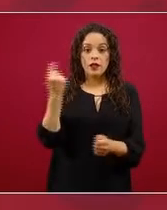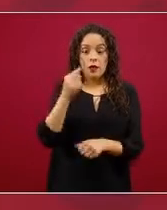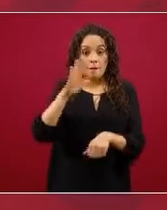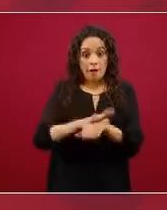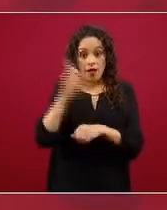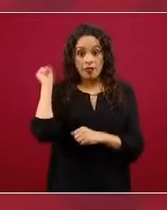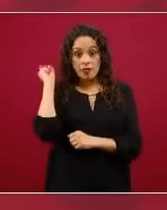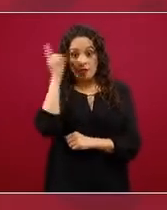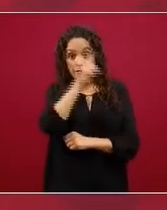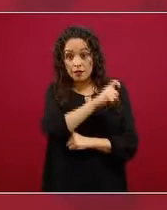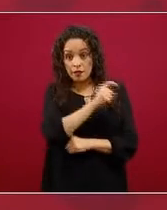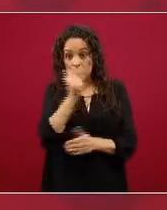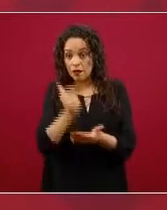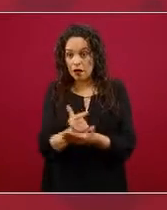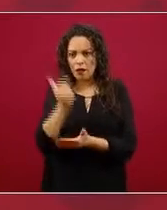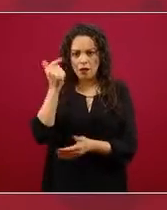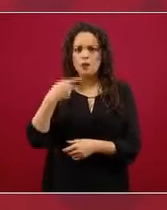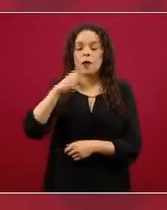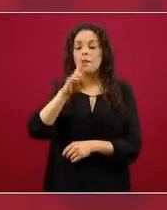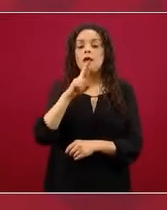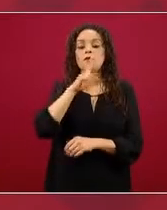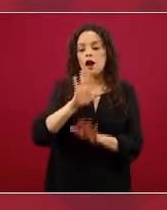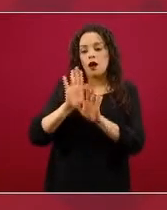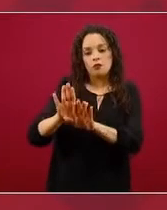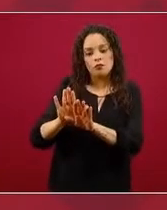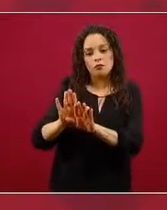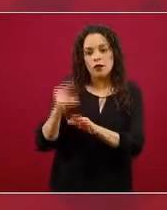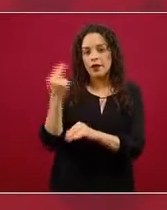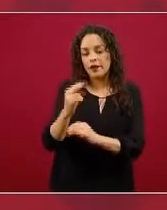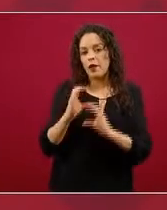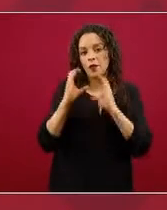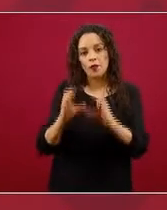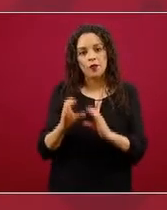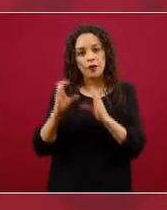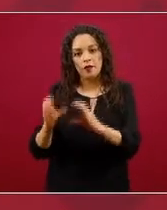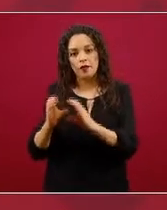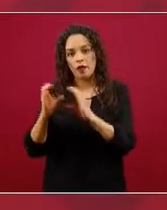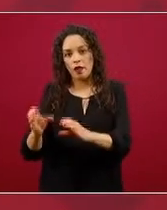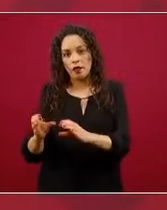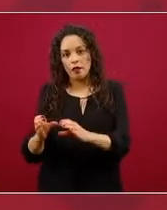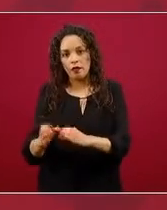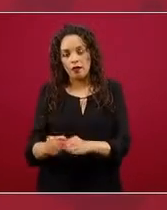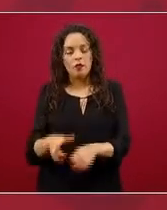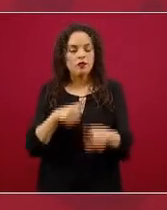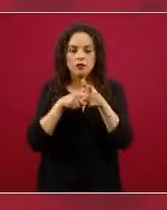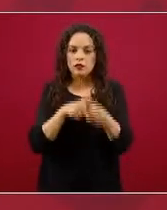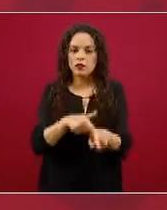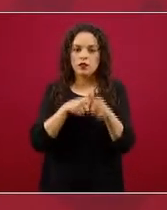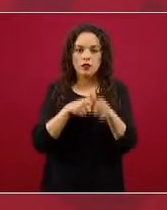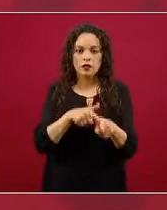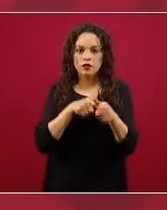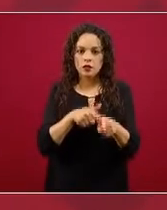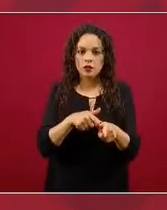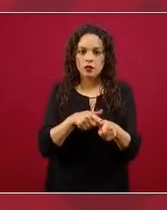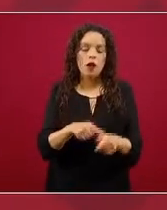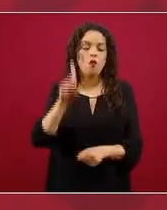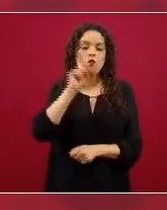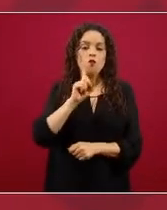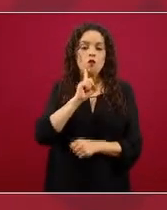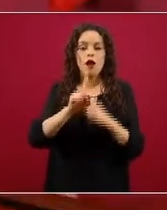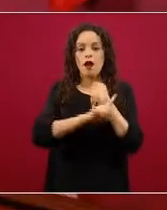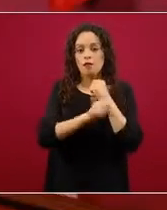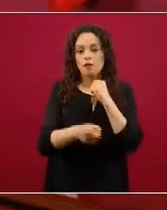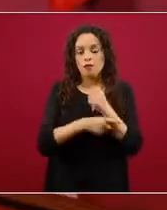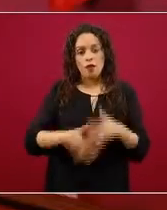particularmente elevada. Pero preferimos como una medida de cuidado general seguir enfatizando en el cuidado de las mujeres